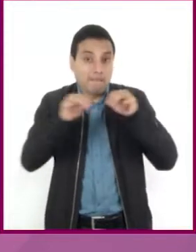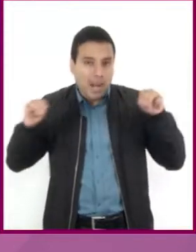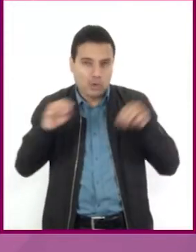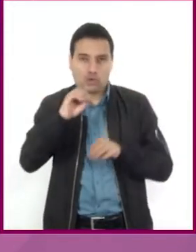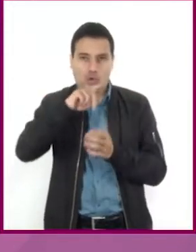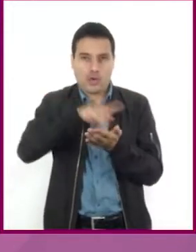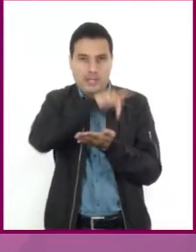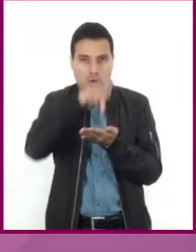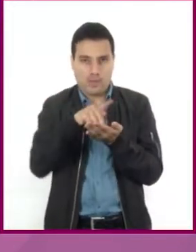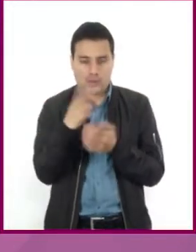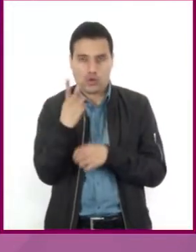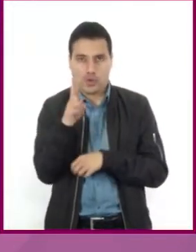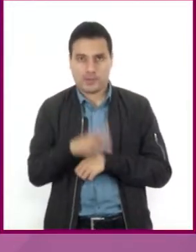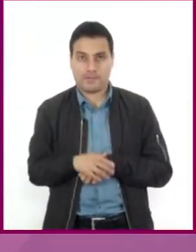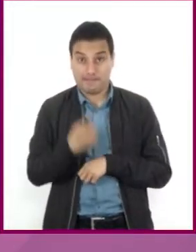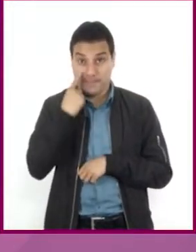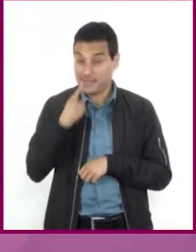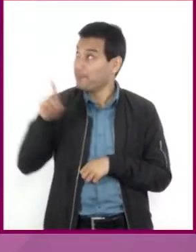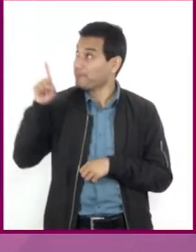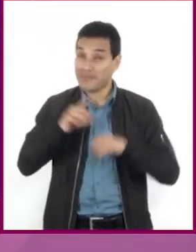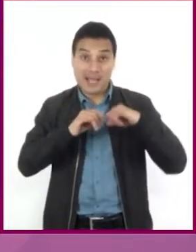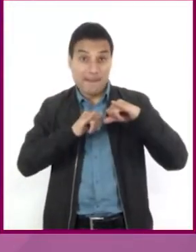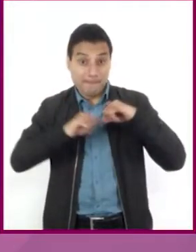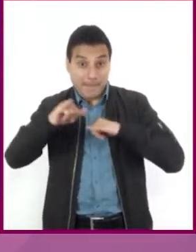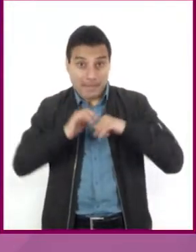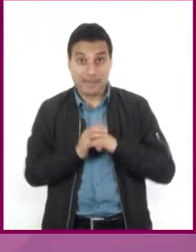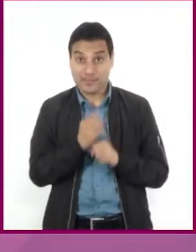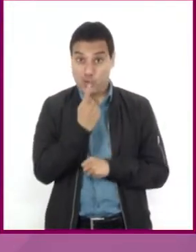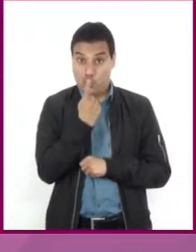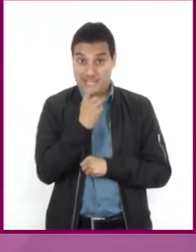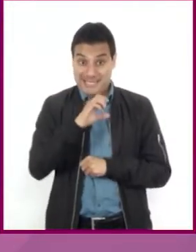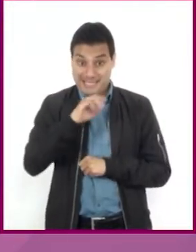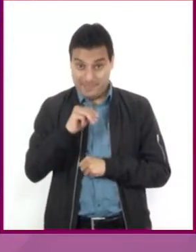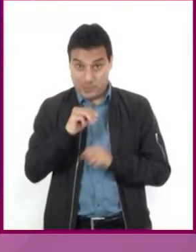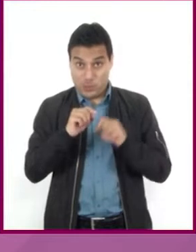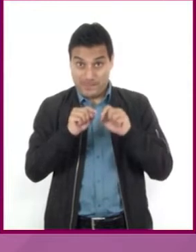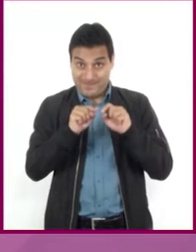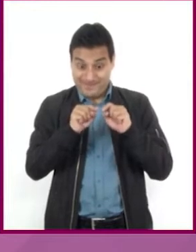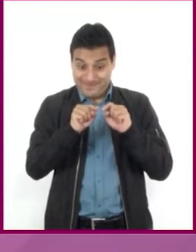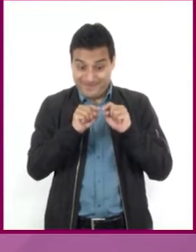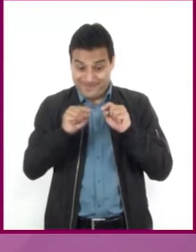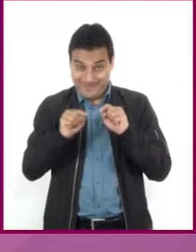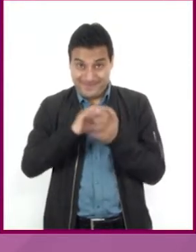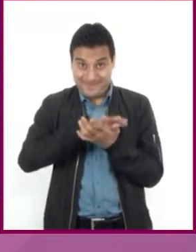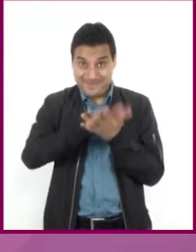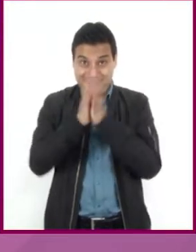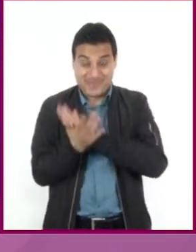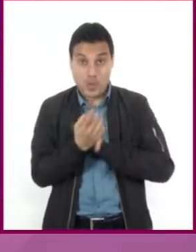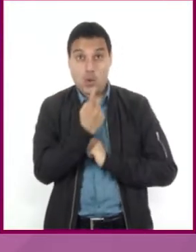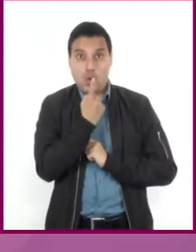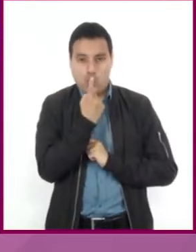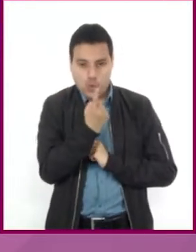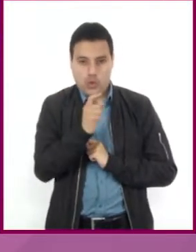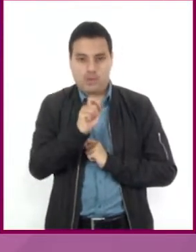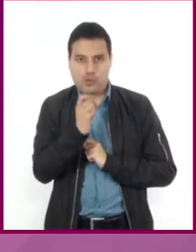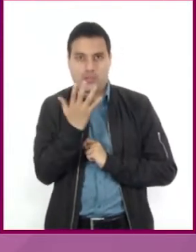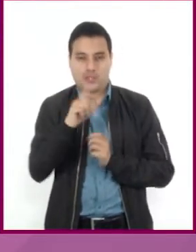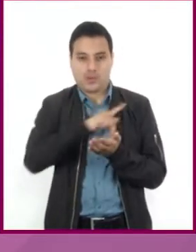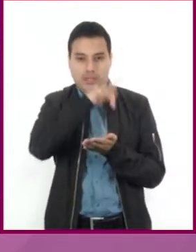En este mapa, un segmento de un centímetro es igual a 0.5 kilómetros de terreno real.